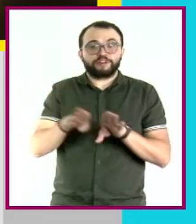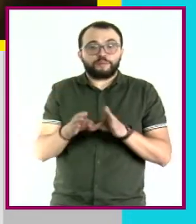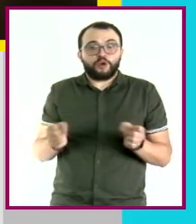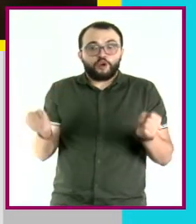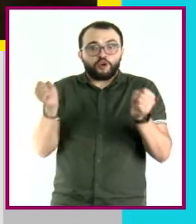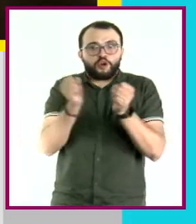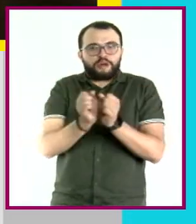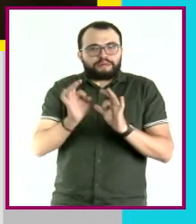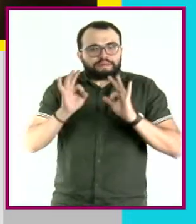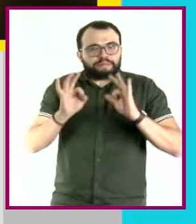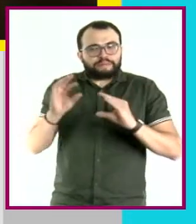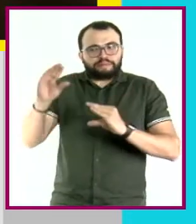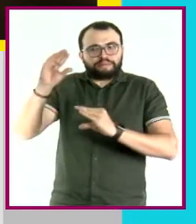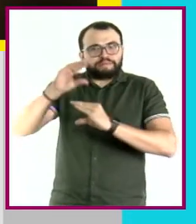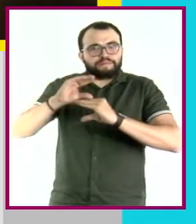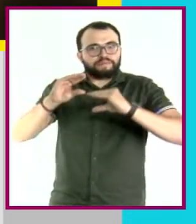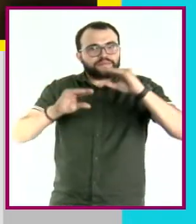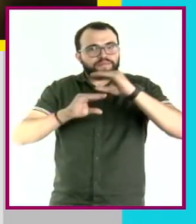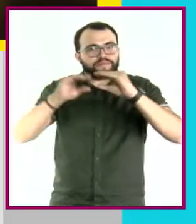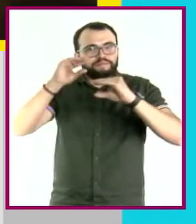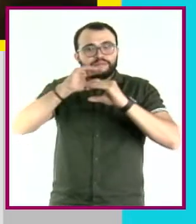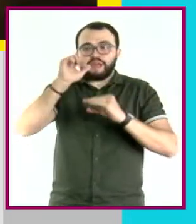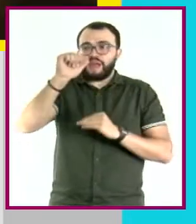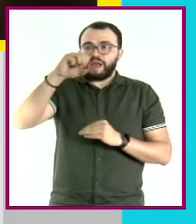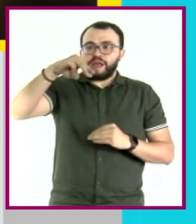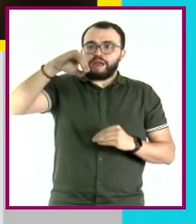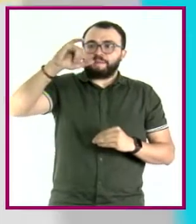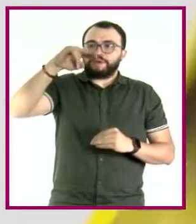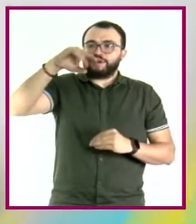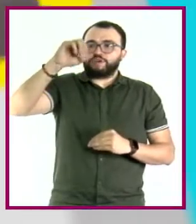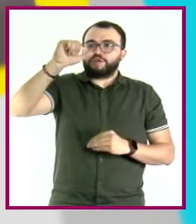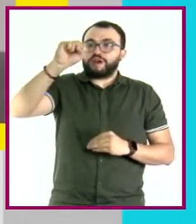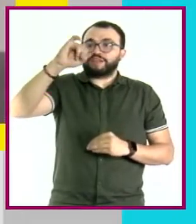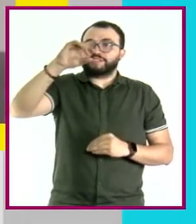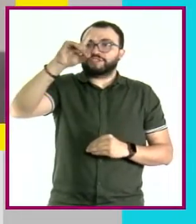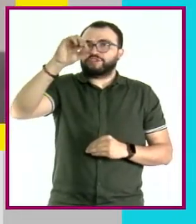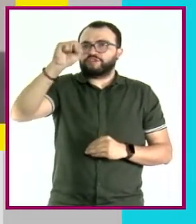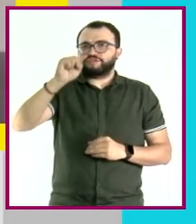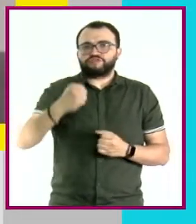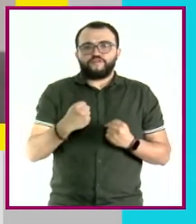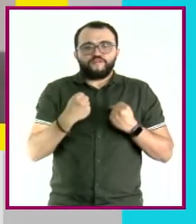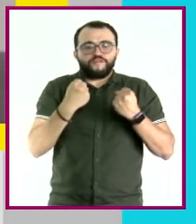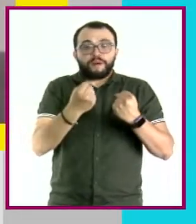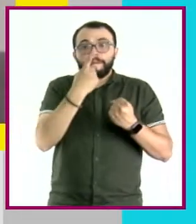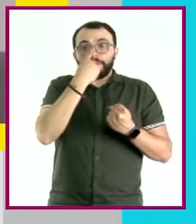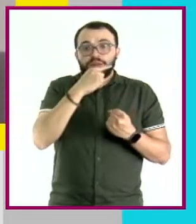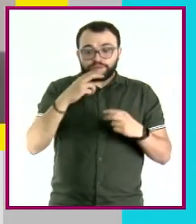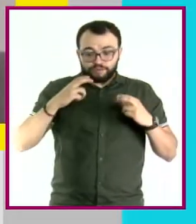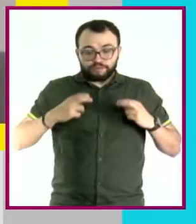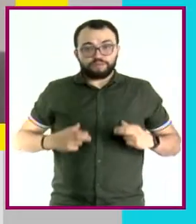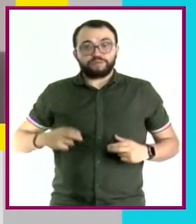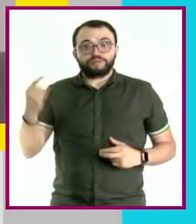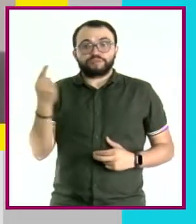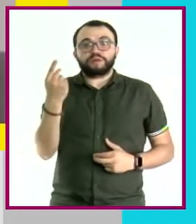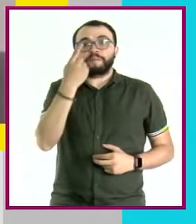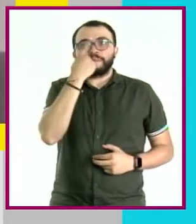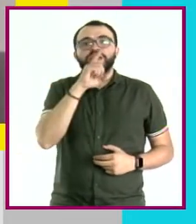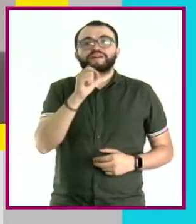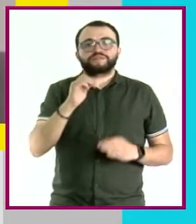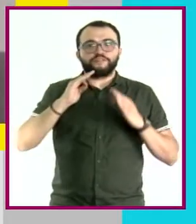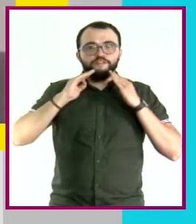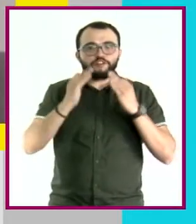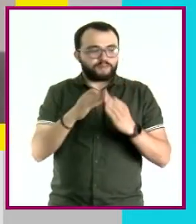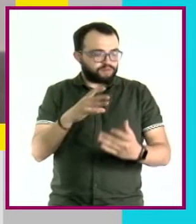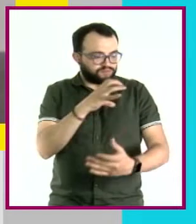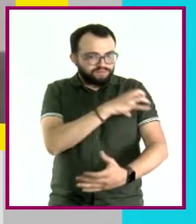específica de aminoácidos fuertes llamados aminoácidos esenciales que nuestro organismo necesita para formar músculo, dar